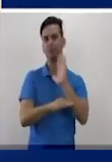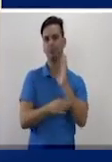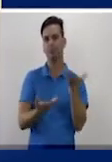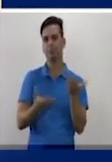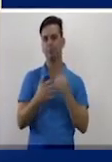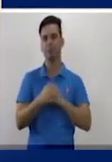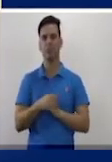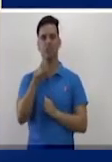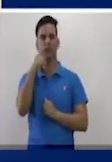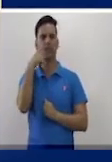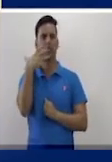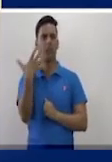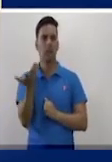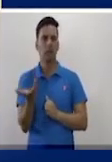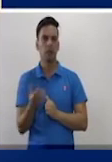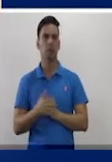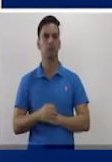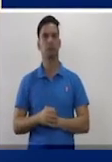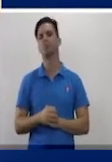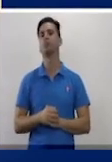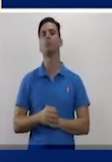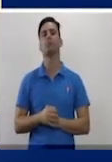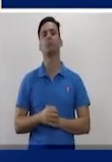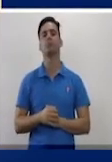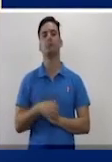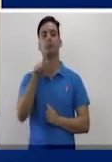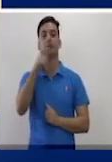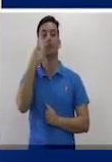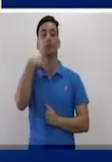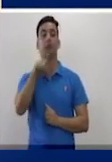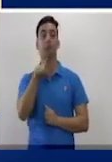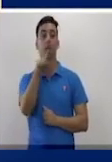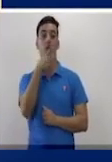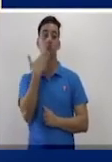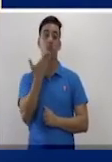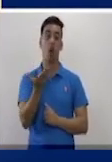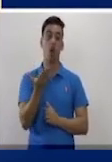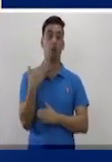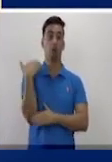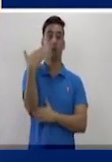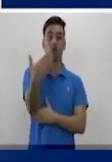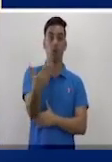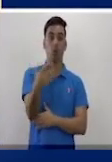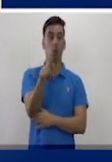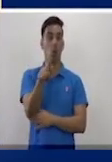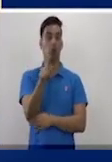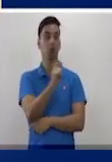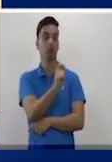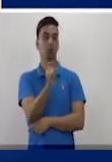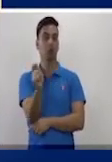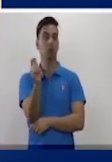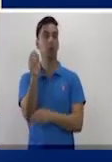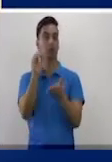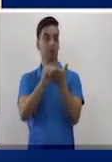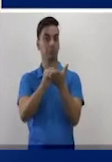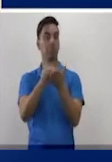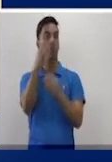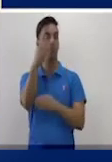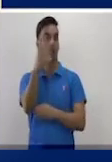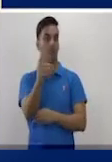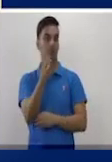si estás interesado también en ser profesor de matemática, que es una profesión muy linda.